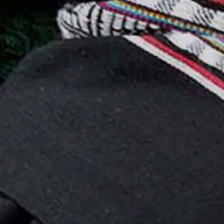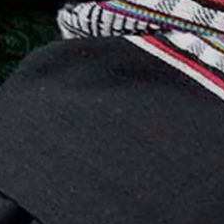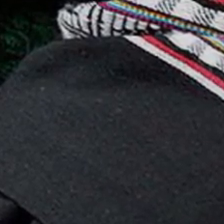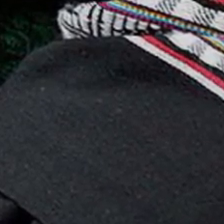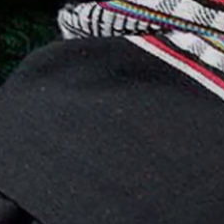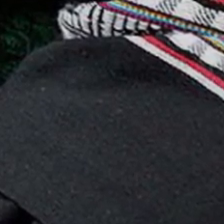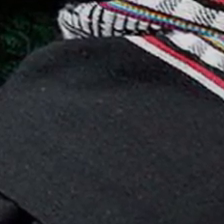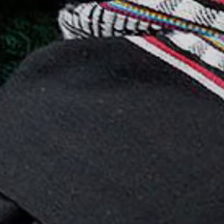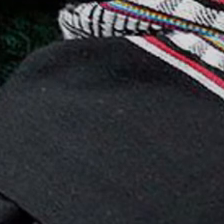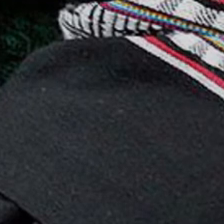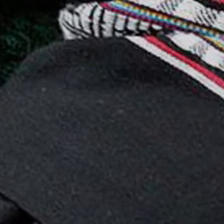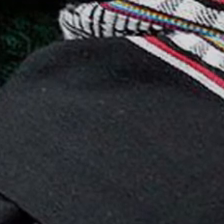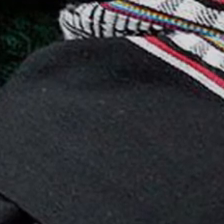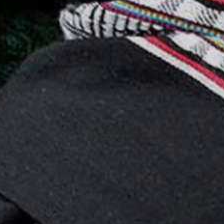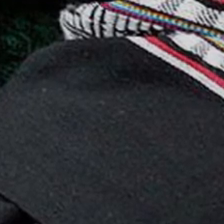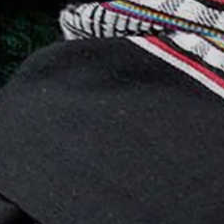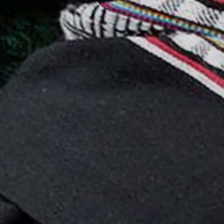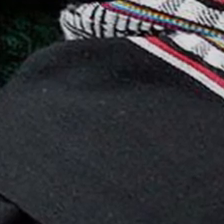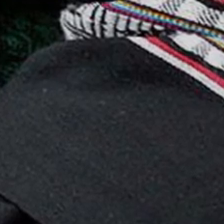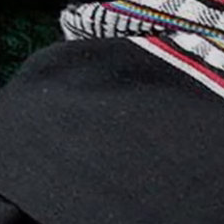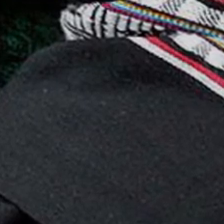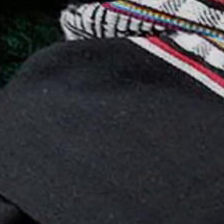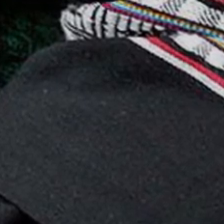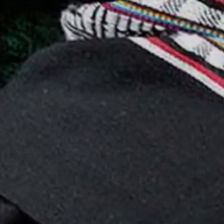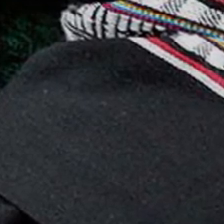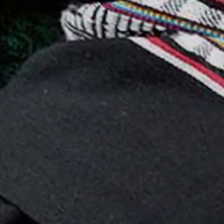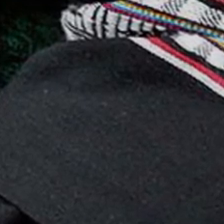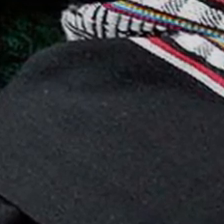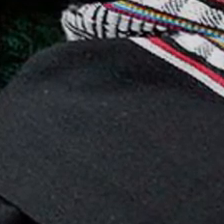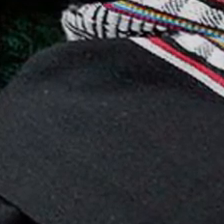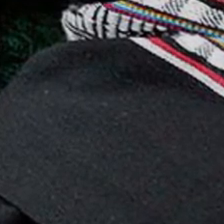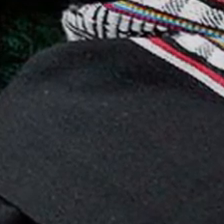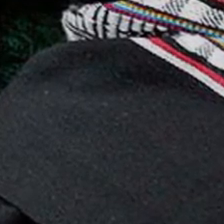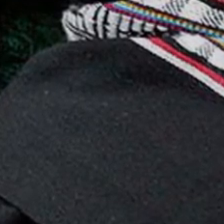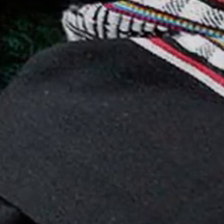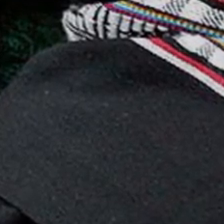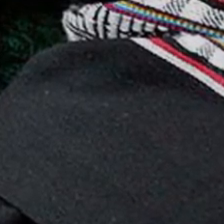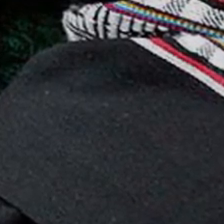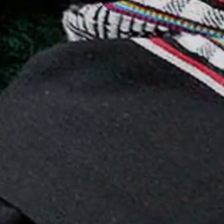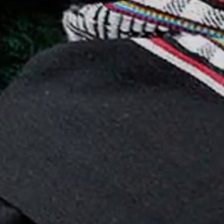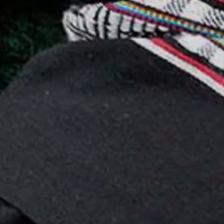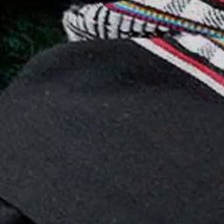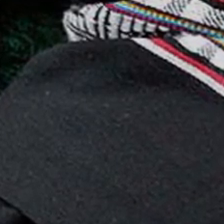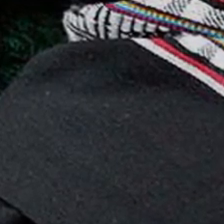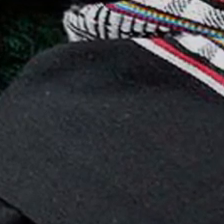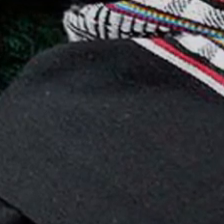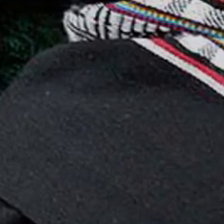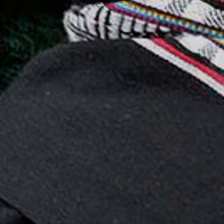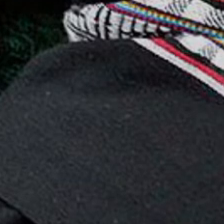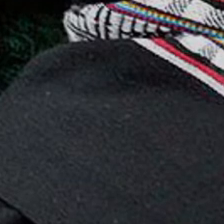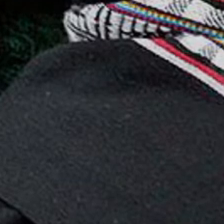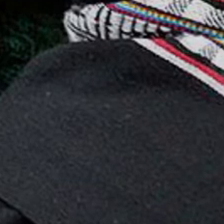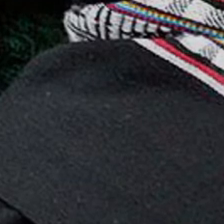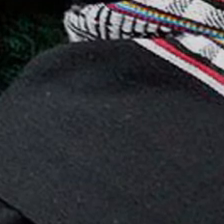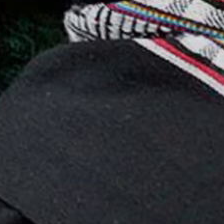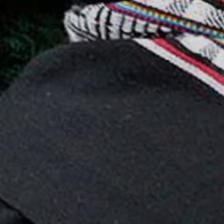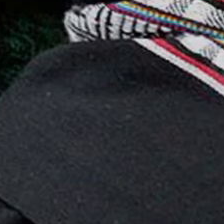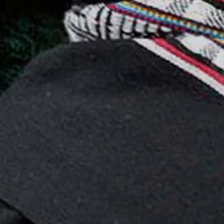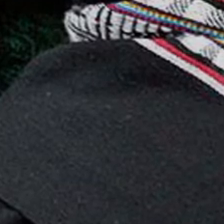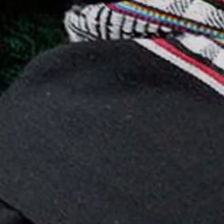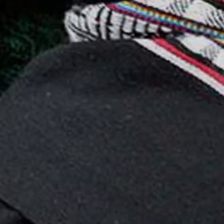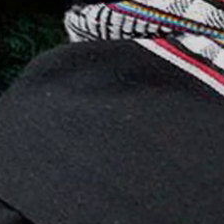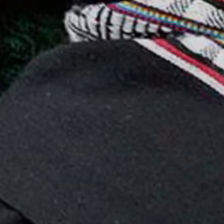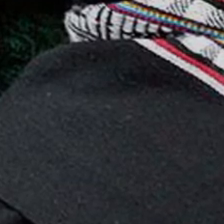valoran así, el hecho de que hayan sido mujeres indígenas que hayan abierto este camino, es de valorarlo, ¿verdad?, y